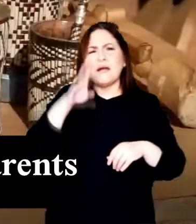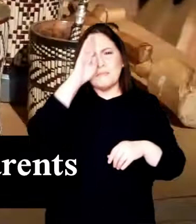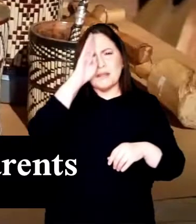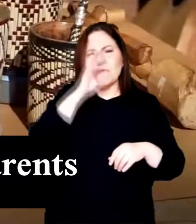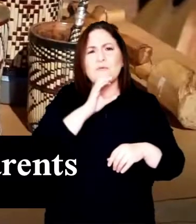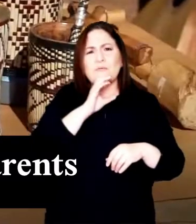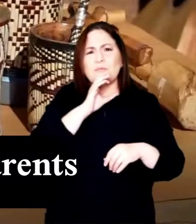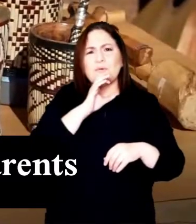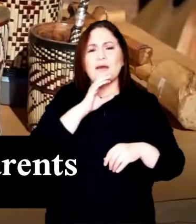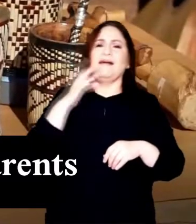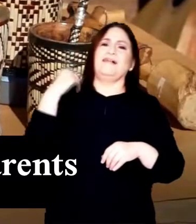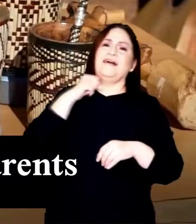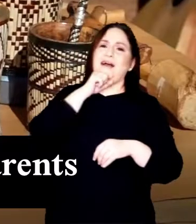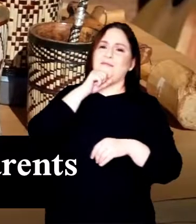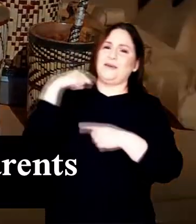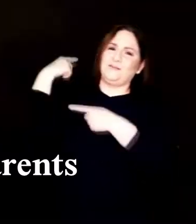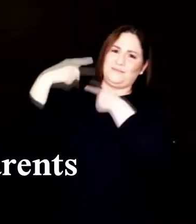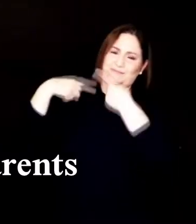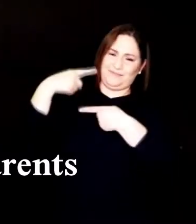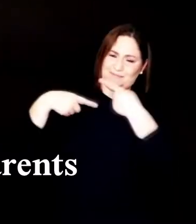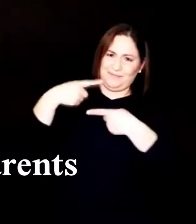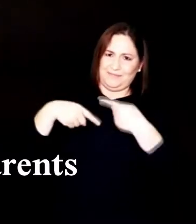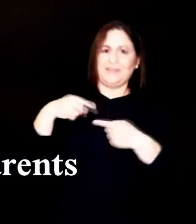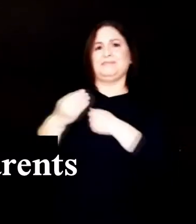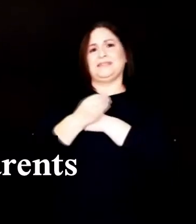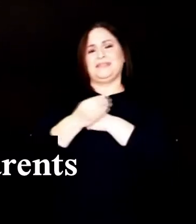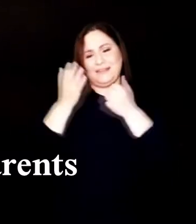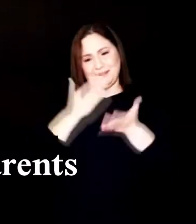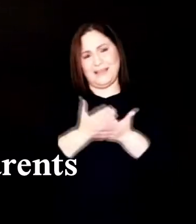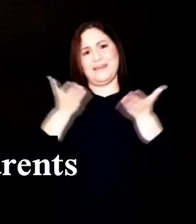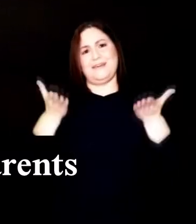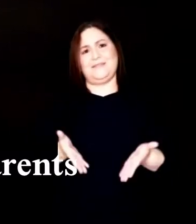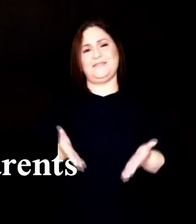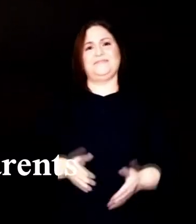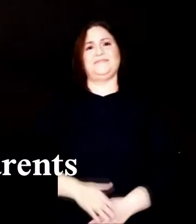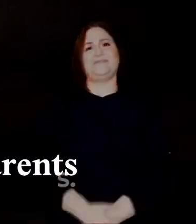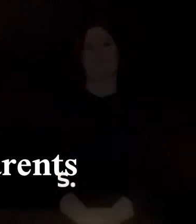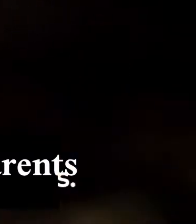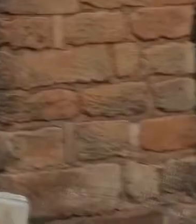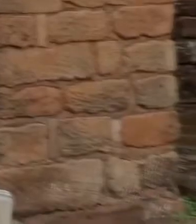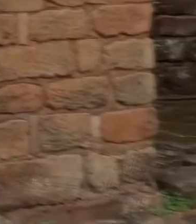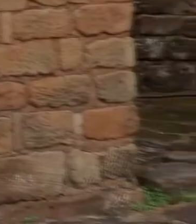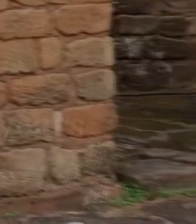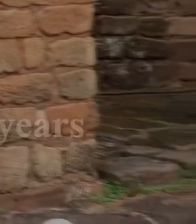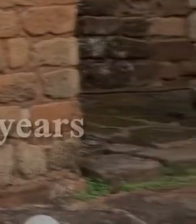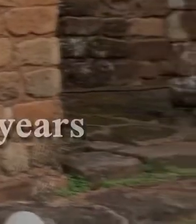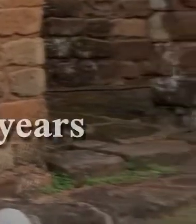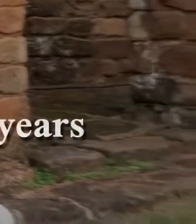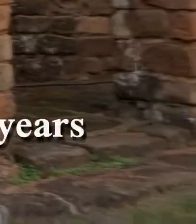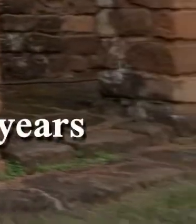Yo soy artesanía, yo soy la comunidad, yo soy de la comunidad. Yo soy colegios,